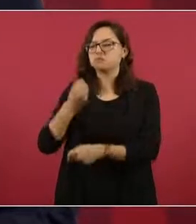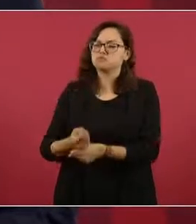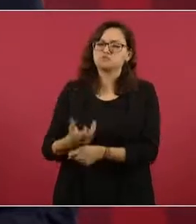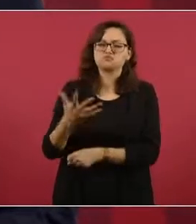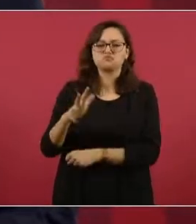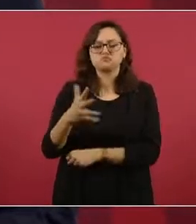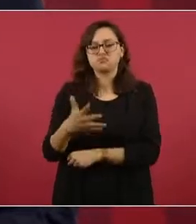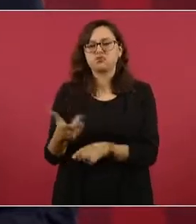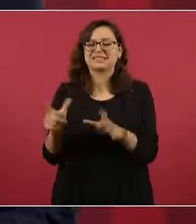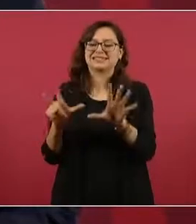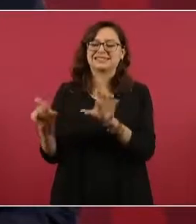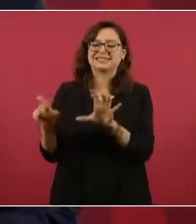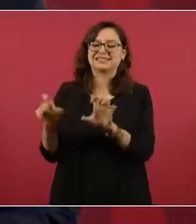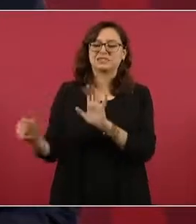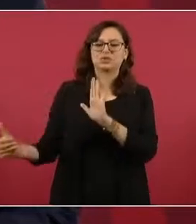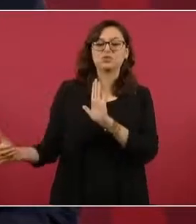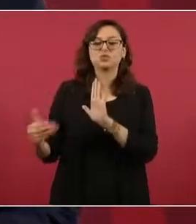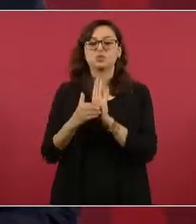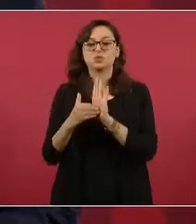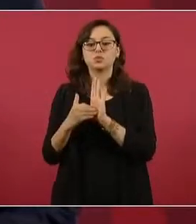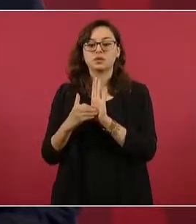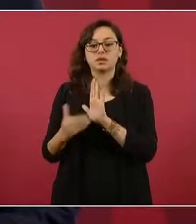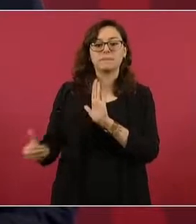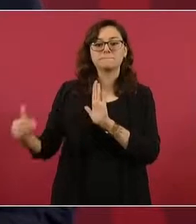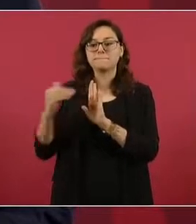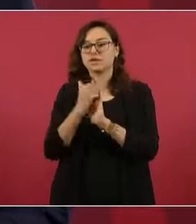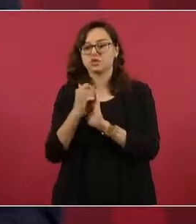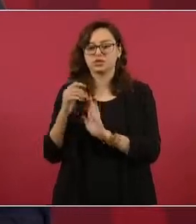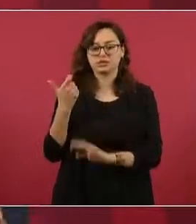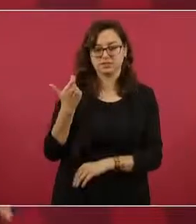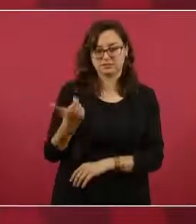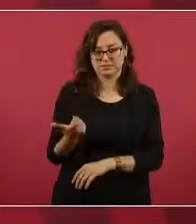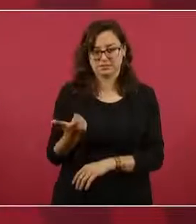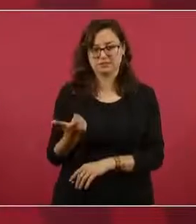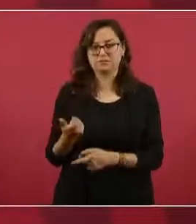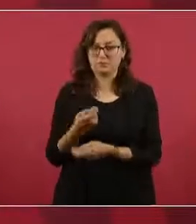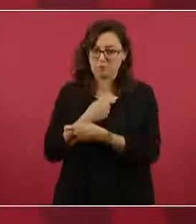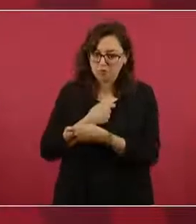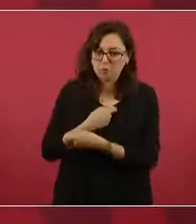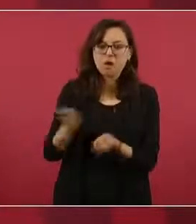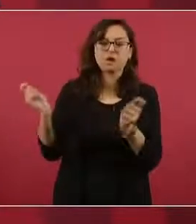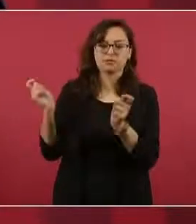cerca de 700 mil millones de pesos. Entonces,